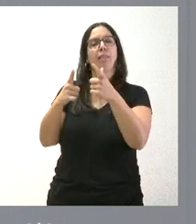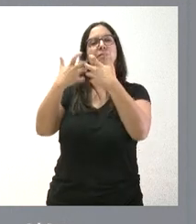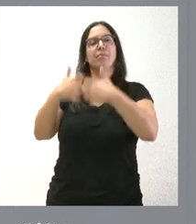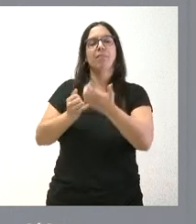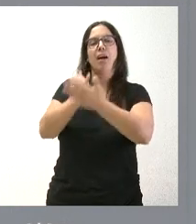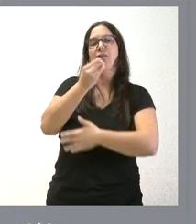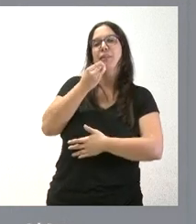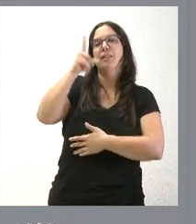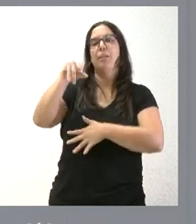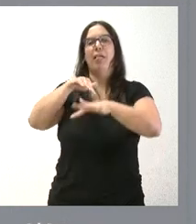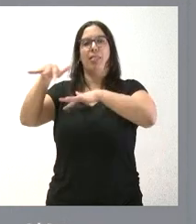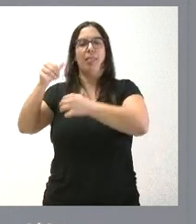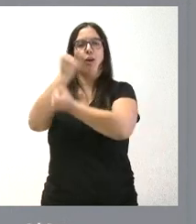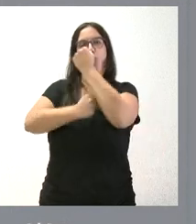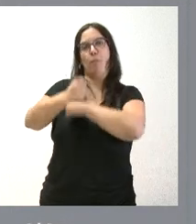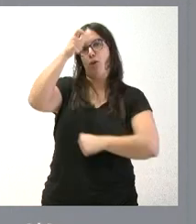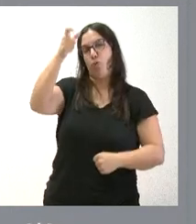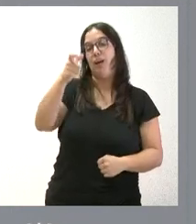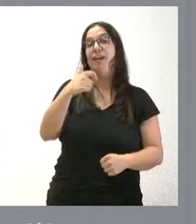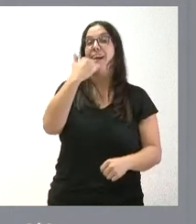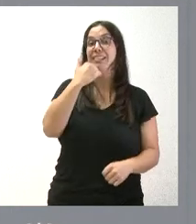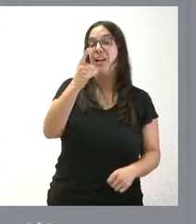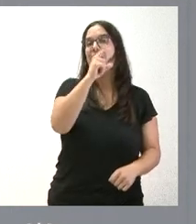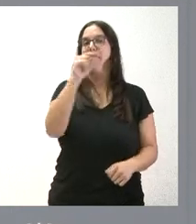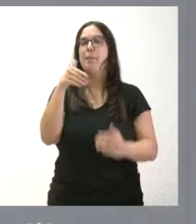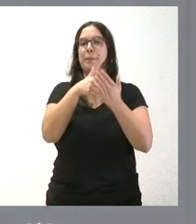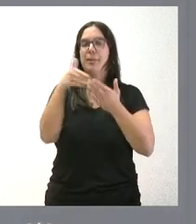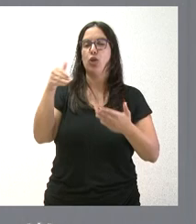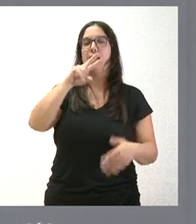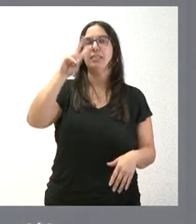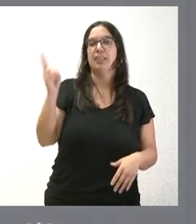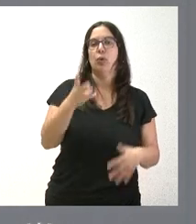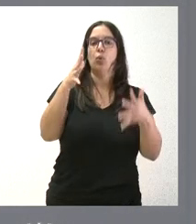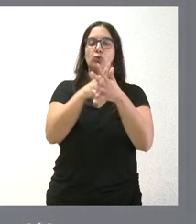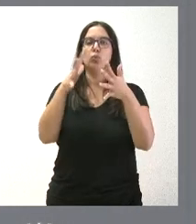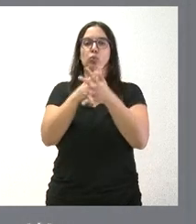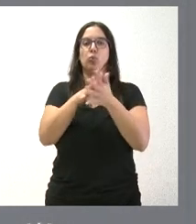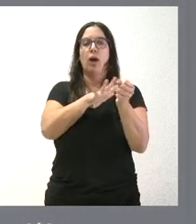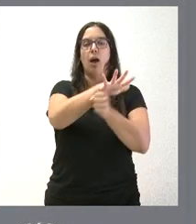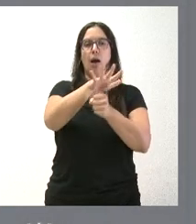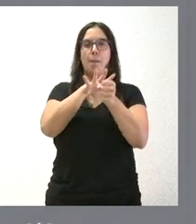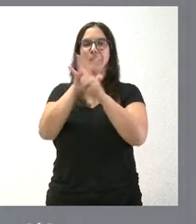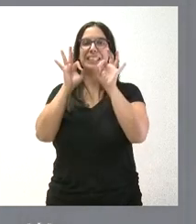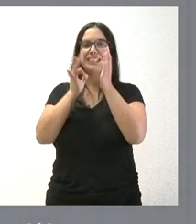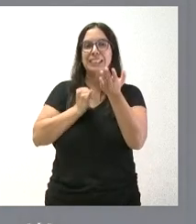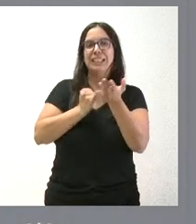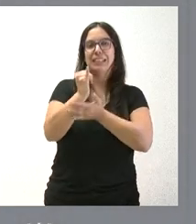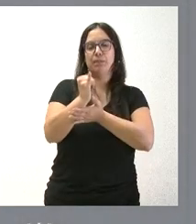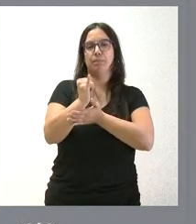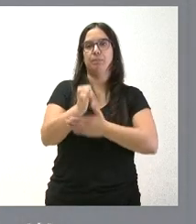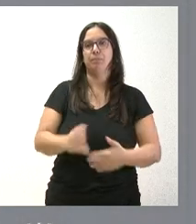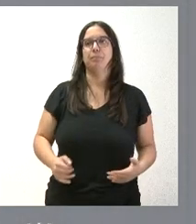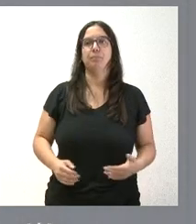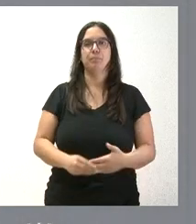dinamización de la economía rural. Como les digo, casi 100 millones de euros en infraestructuras de ámbito agrícola,